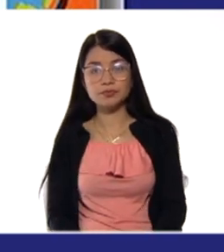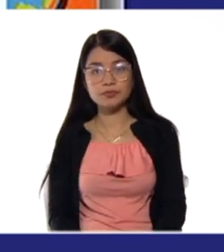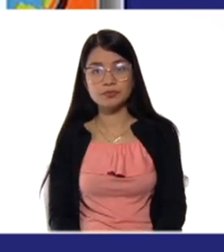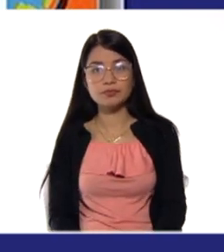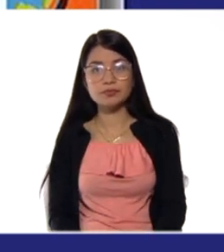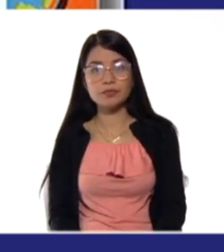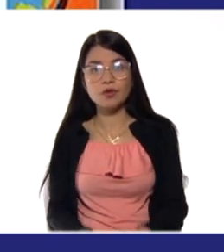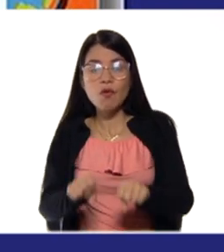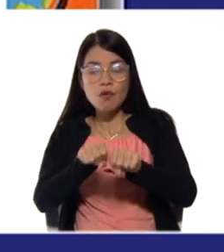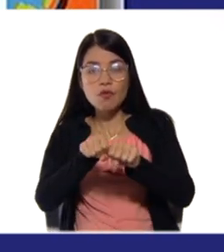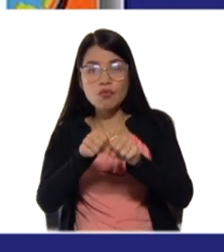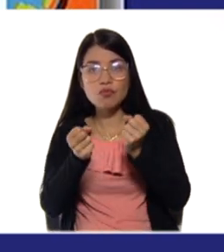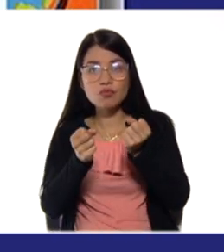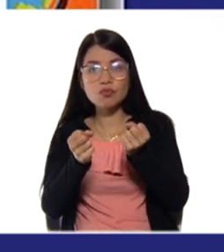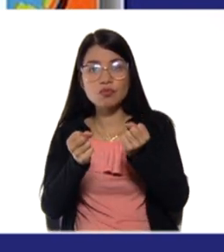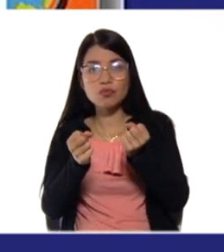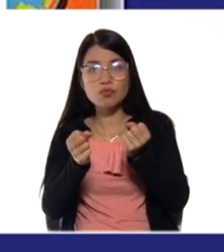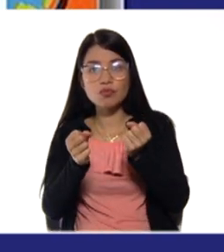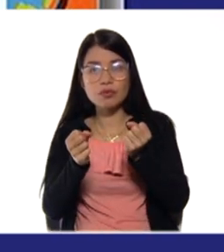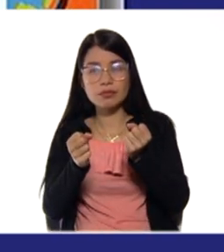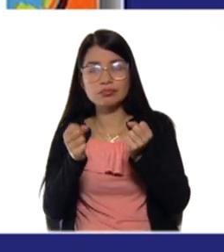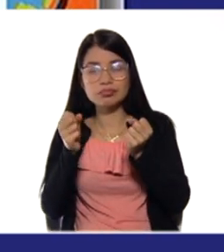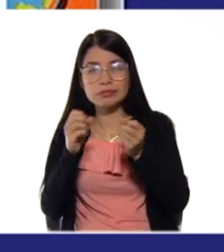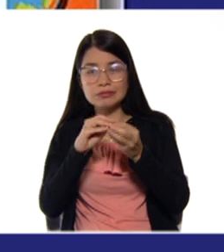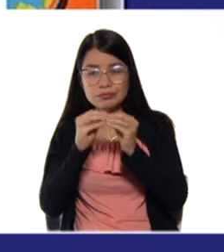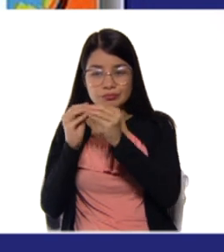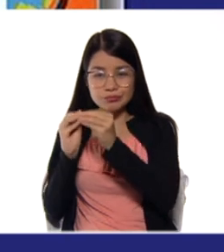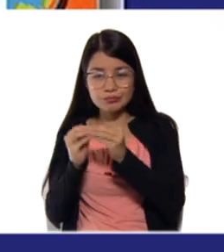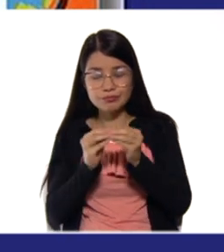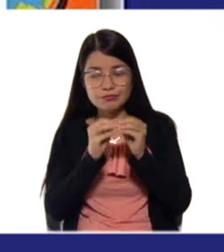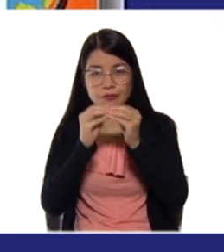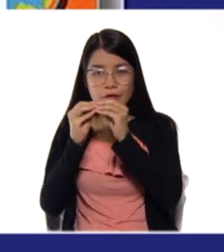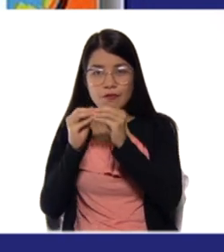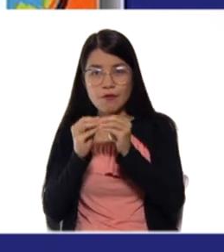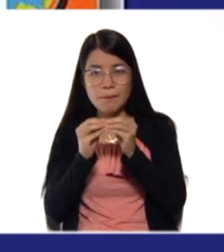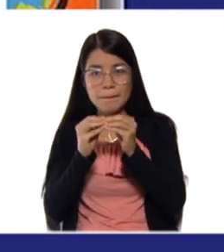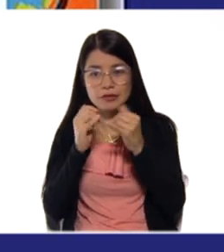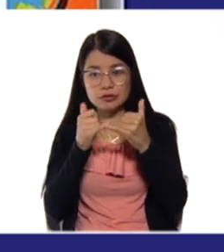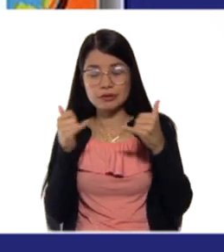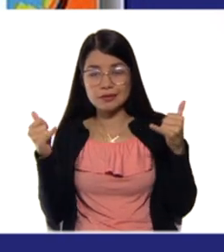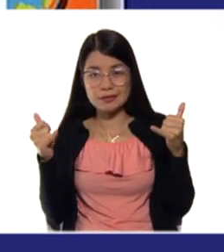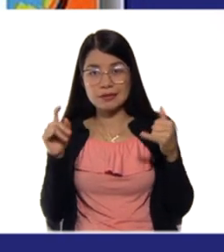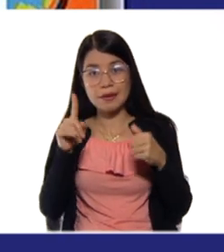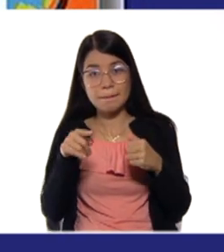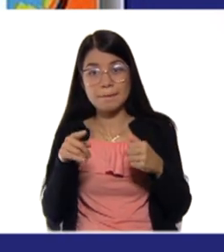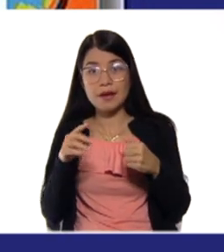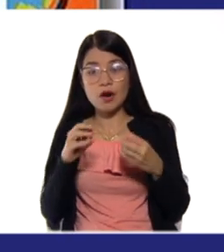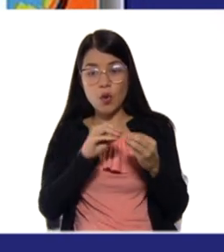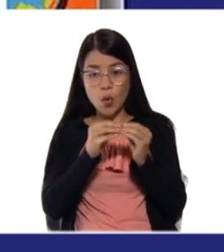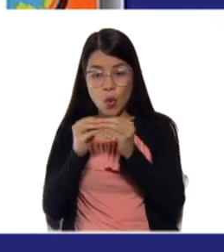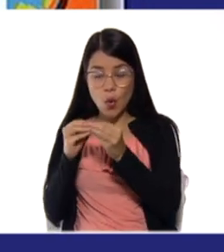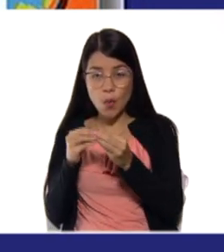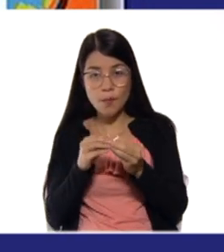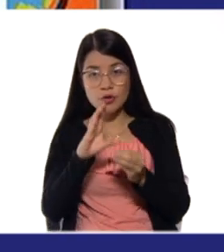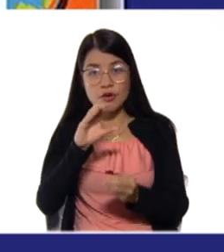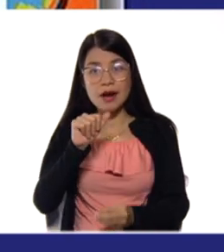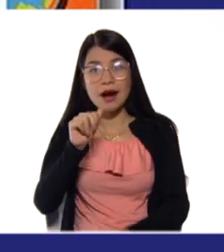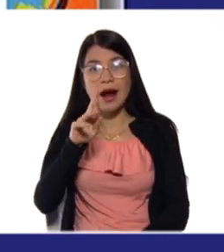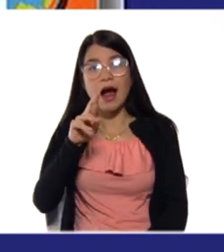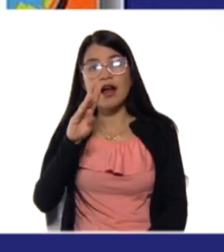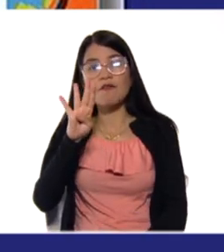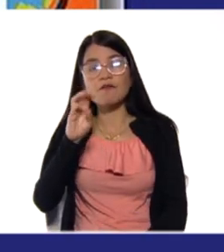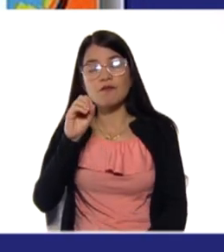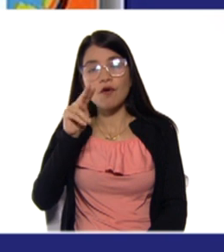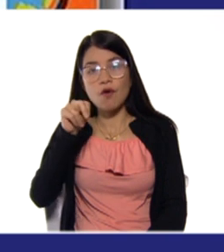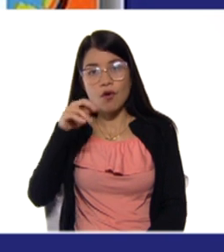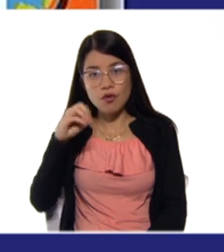y formación de enlaces. En química orgánica también es lo mismo. En compuestos de carbono, en el caso de la química orgánica,